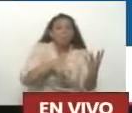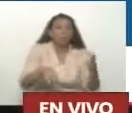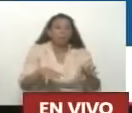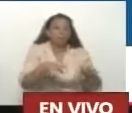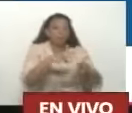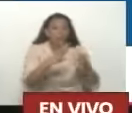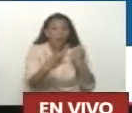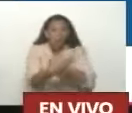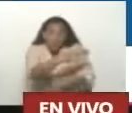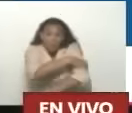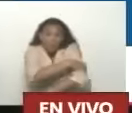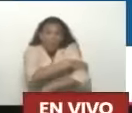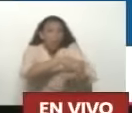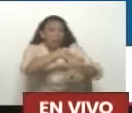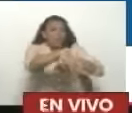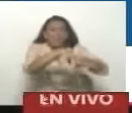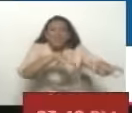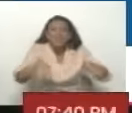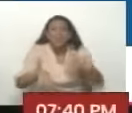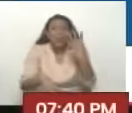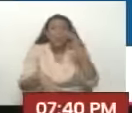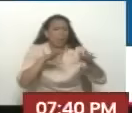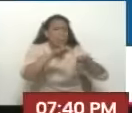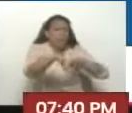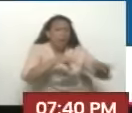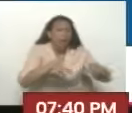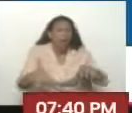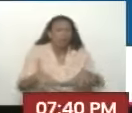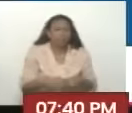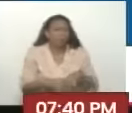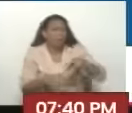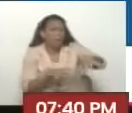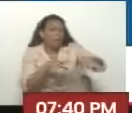La dejó Como decimos Aquí en Caracas En cuatro bloques